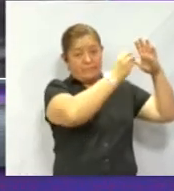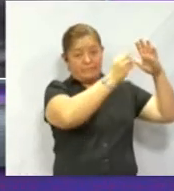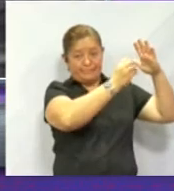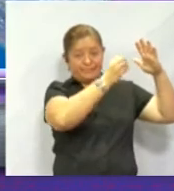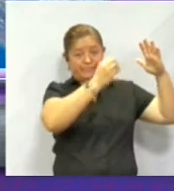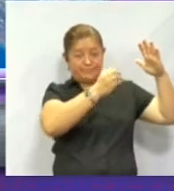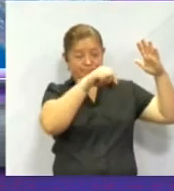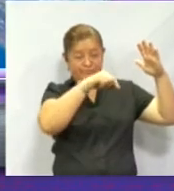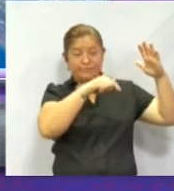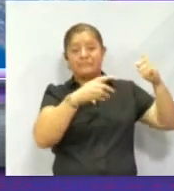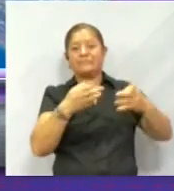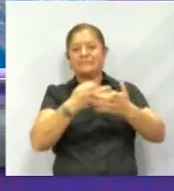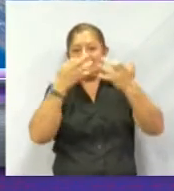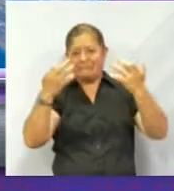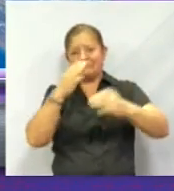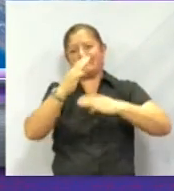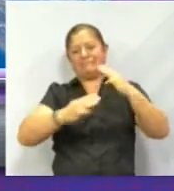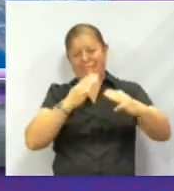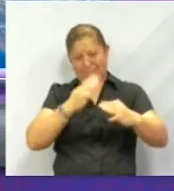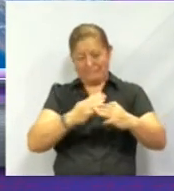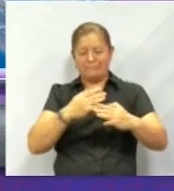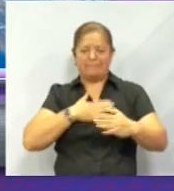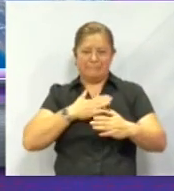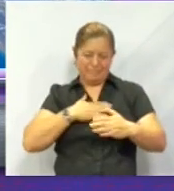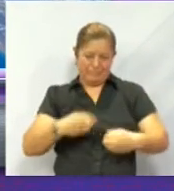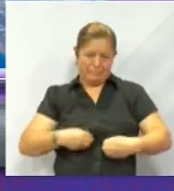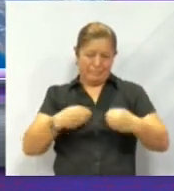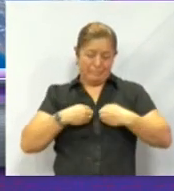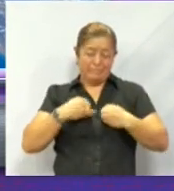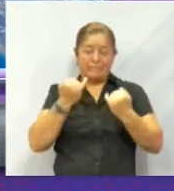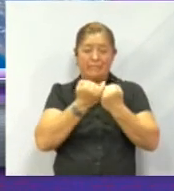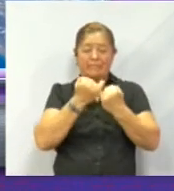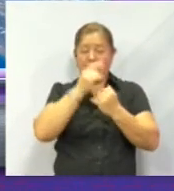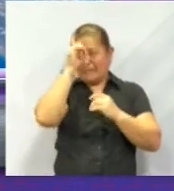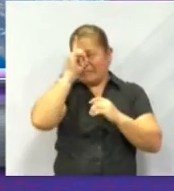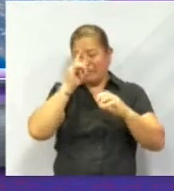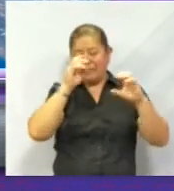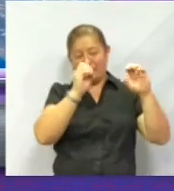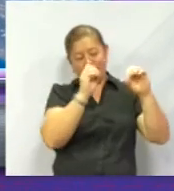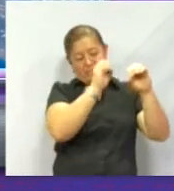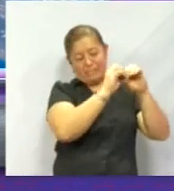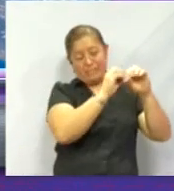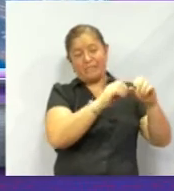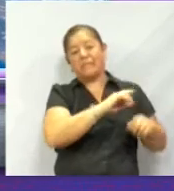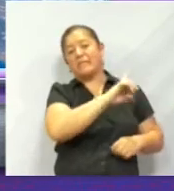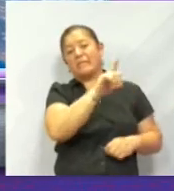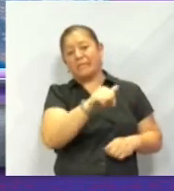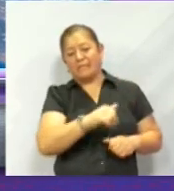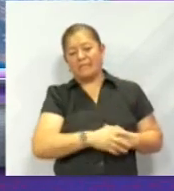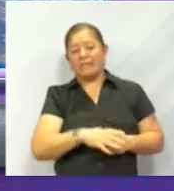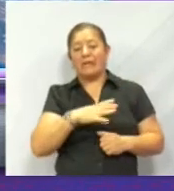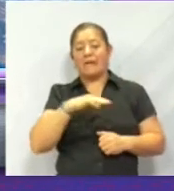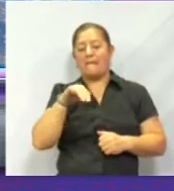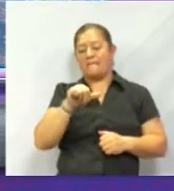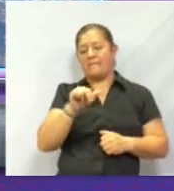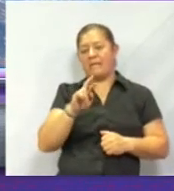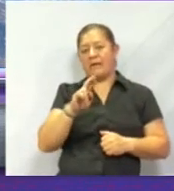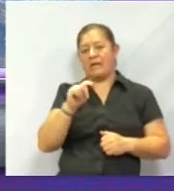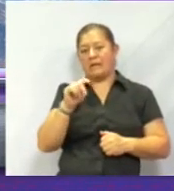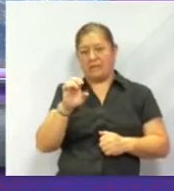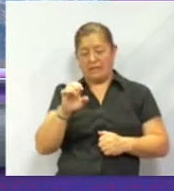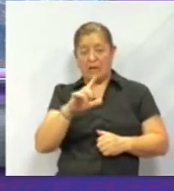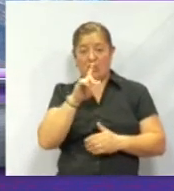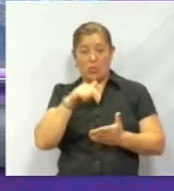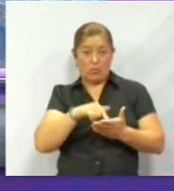natural, que es la luna, donde habitamos. Para finalizar, hace algunos segundos hablamos de Marte, lugar